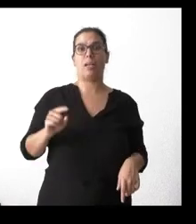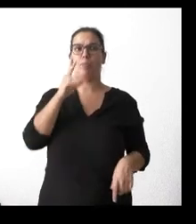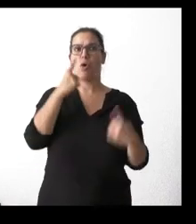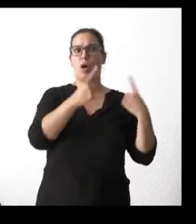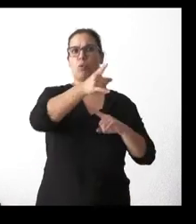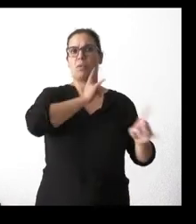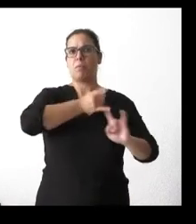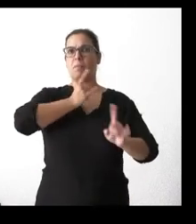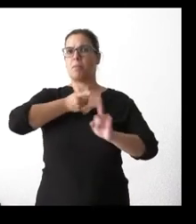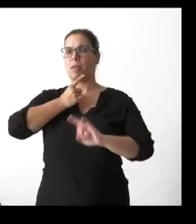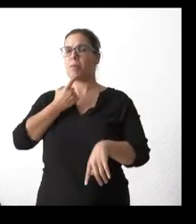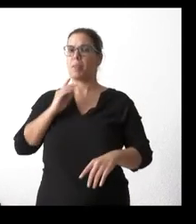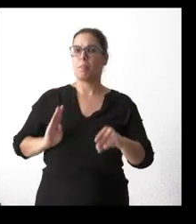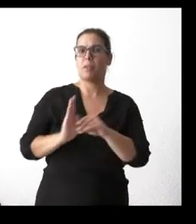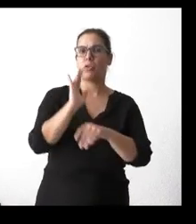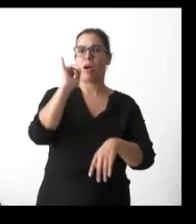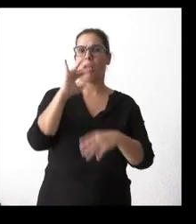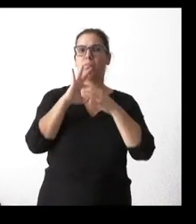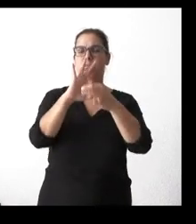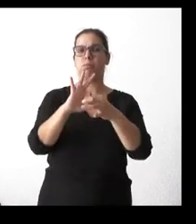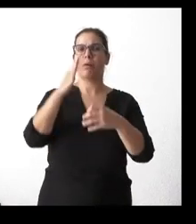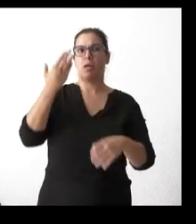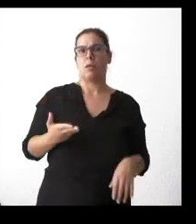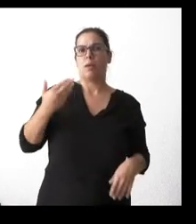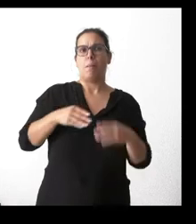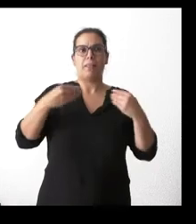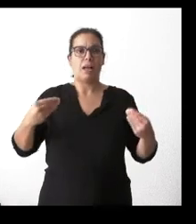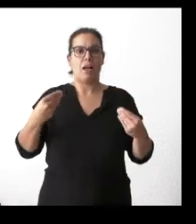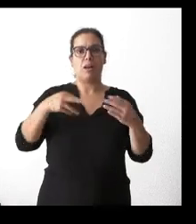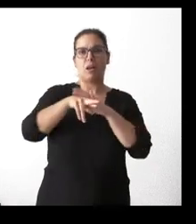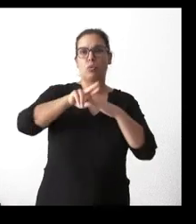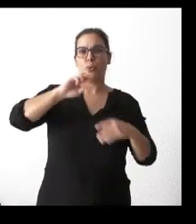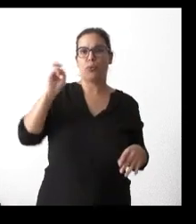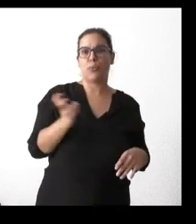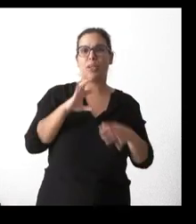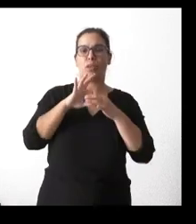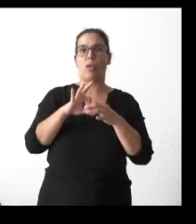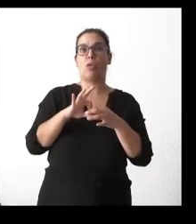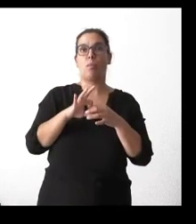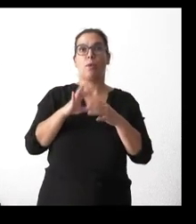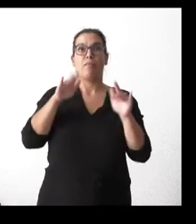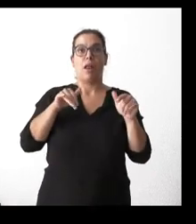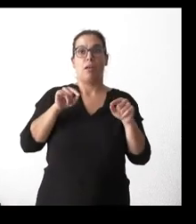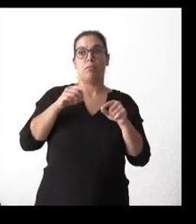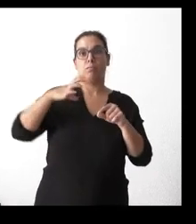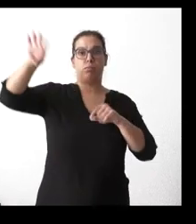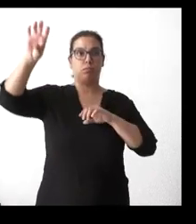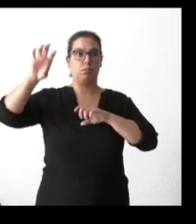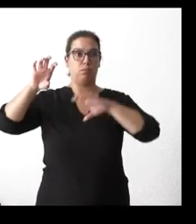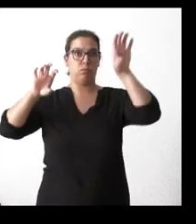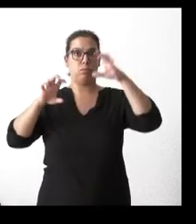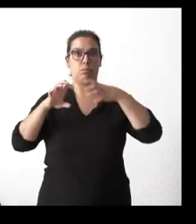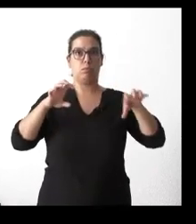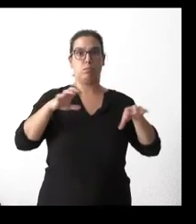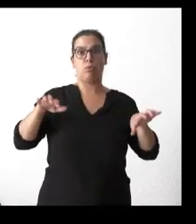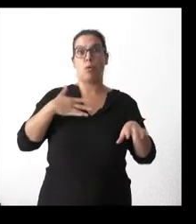van saliendo inversiones, compras de materiales importantes en estos fondos NEX, pero como van así por partes, pues yo nunca encuentro el de Soria.